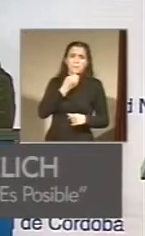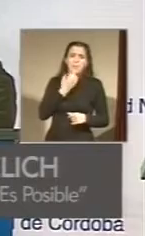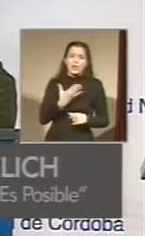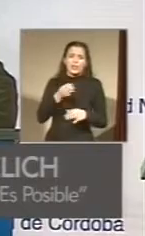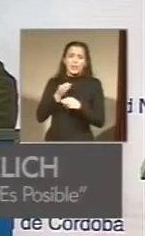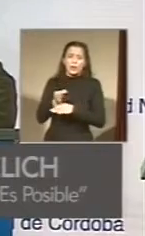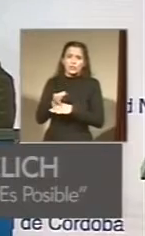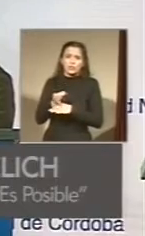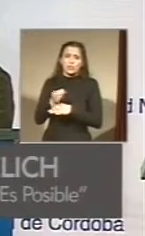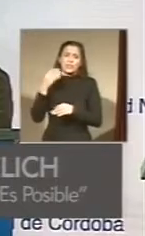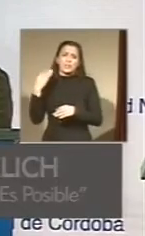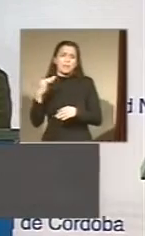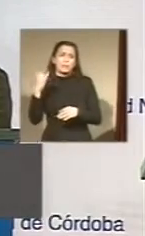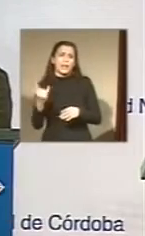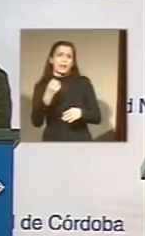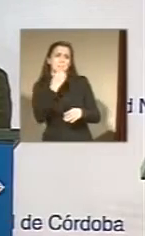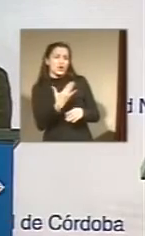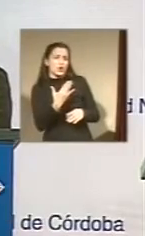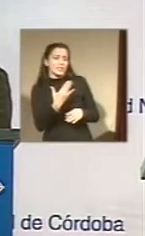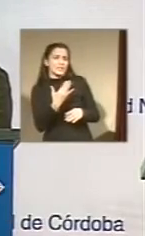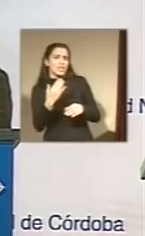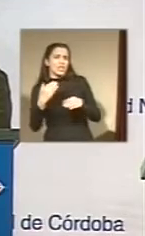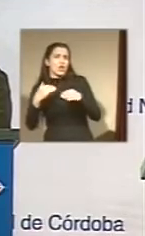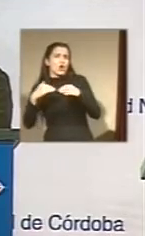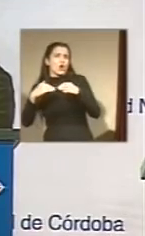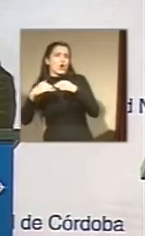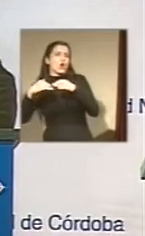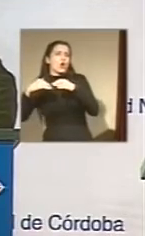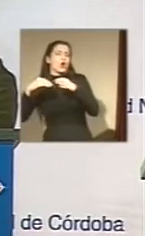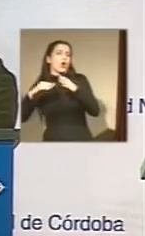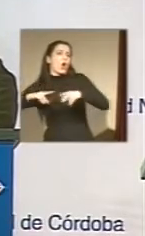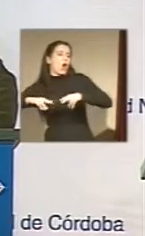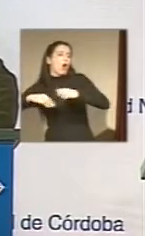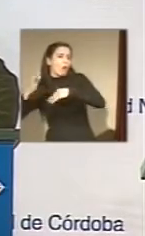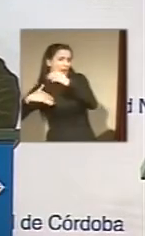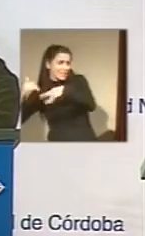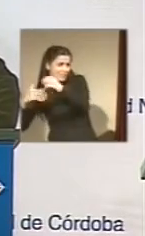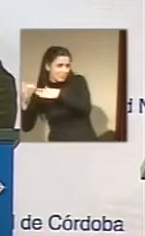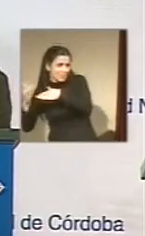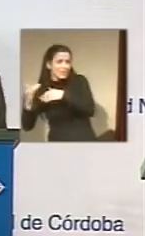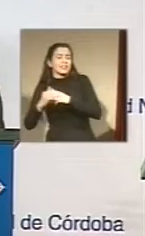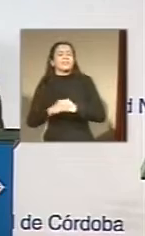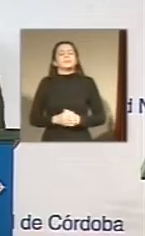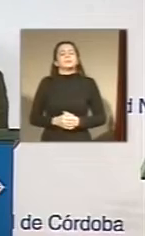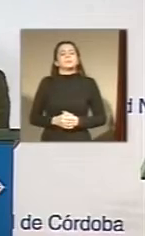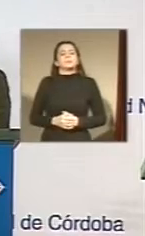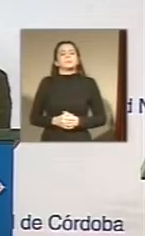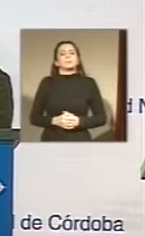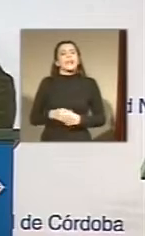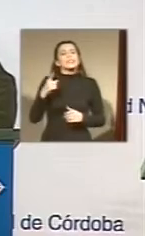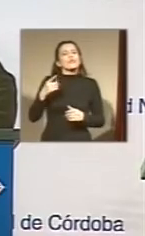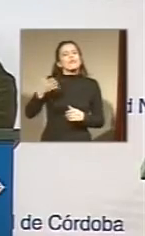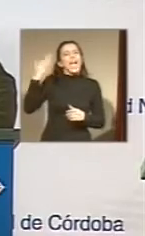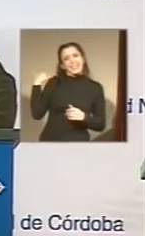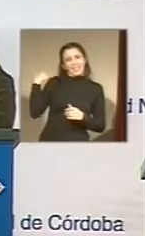y que si queremos además justicia social y equidad hay que sembrar la provincia de escuelas iniciales. Pero eso fue